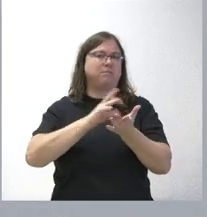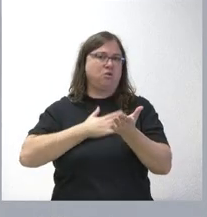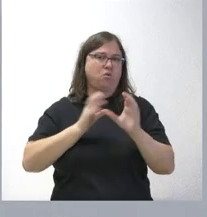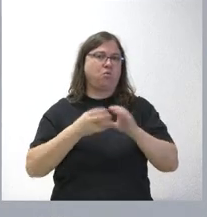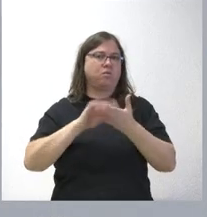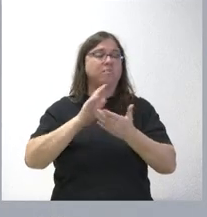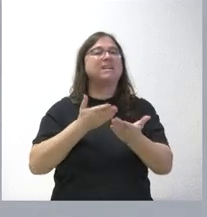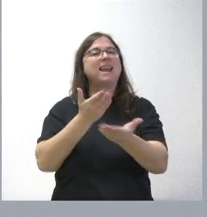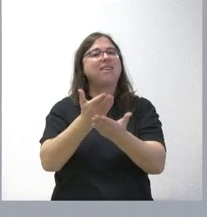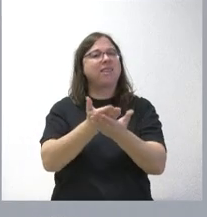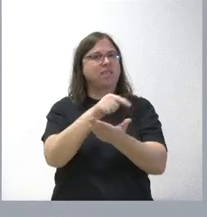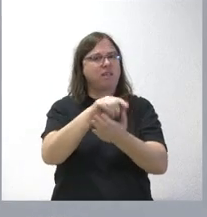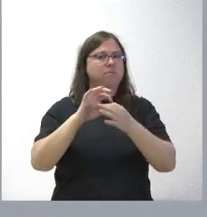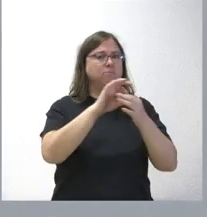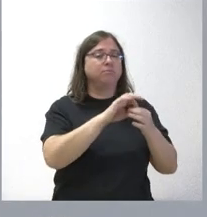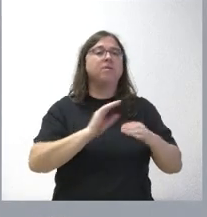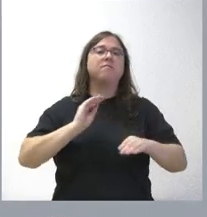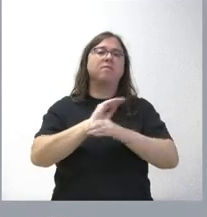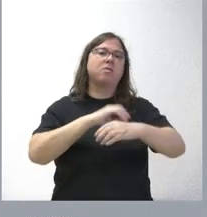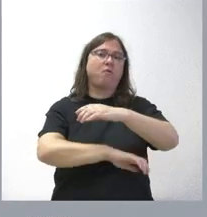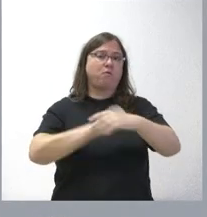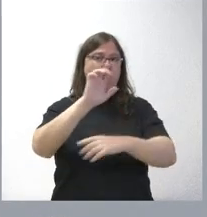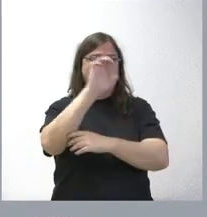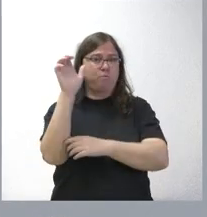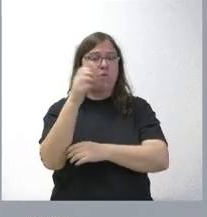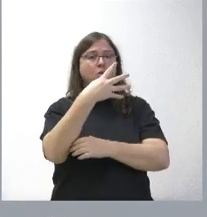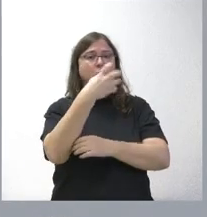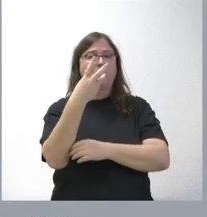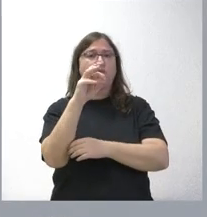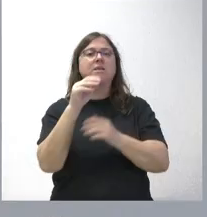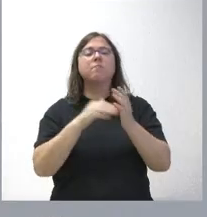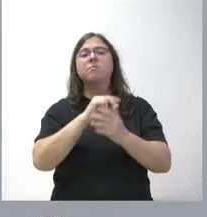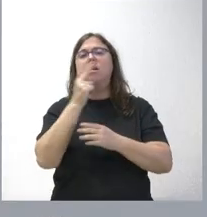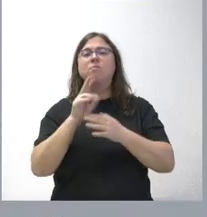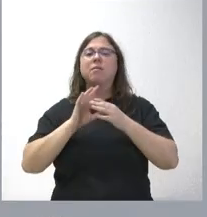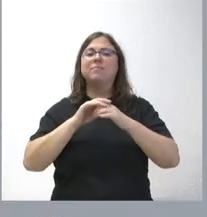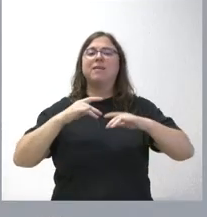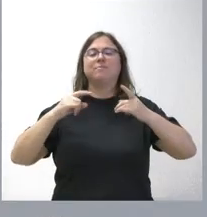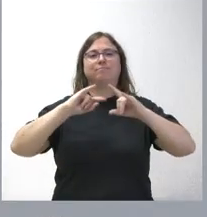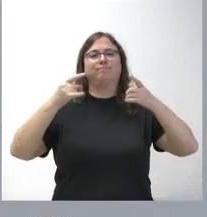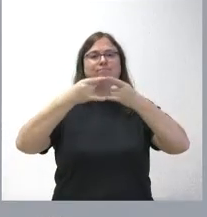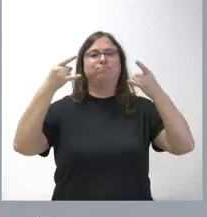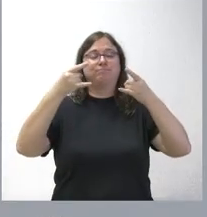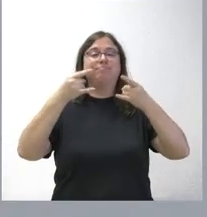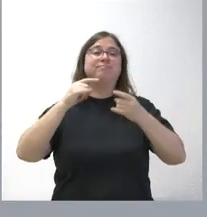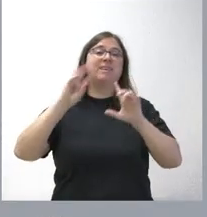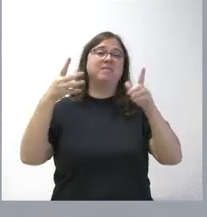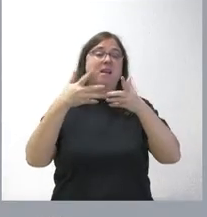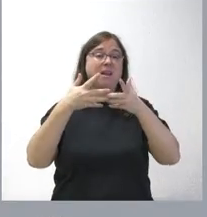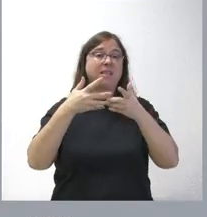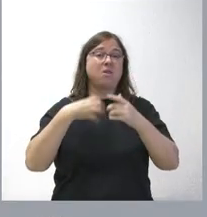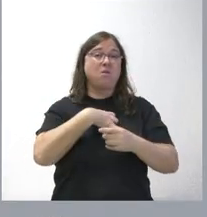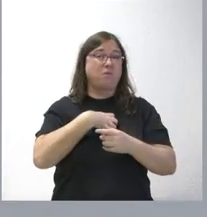uso de licencias a estos efectos financiados con fondos europeos. 430.000 euros para conexión a la red de los empleados públicos con más